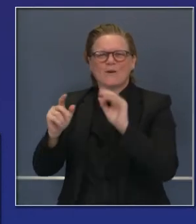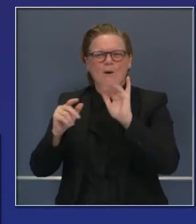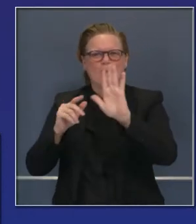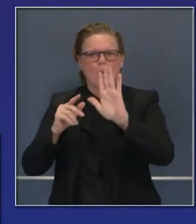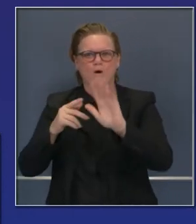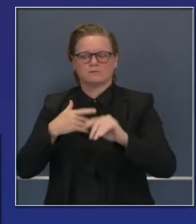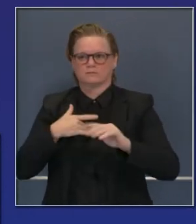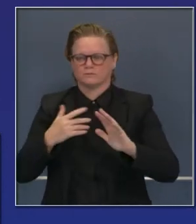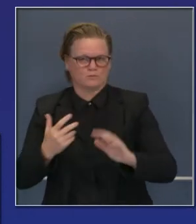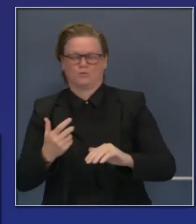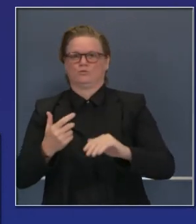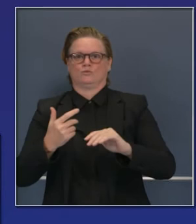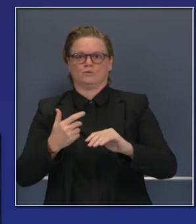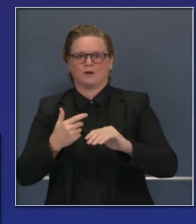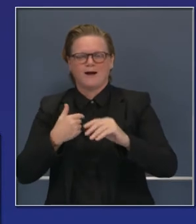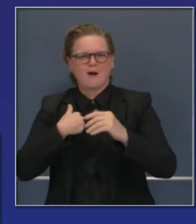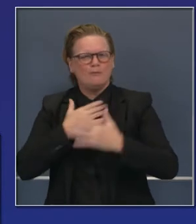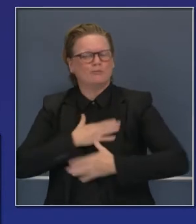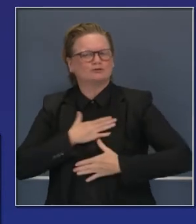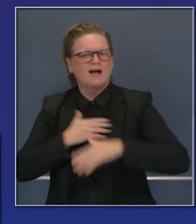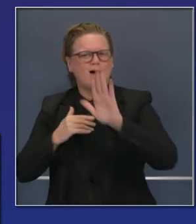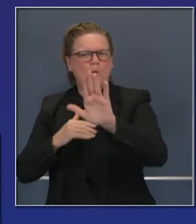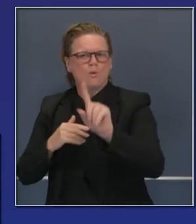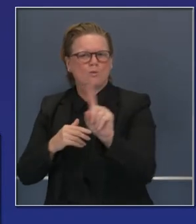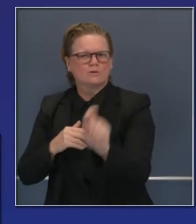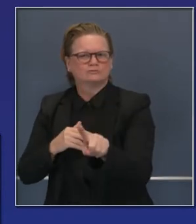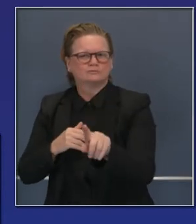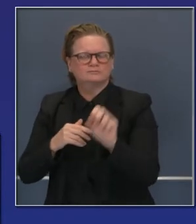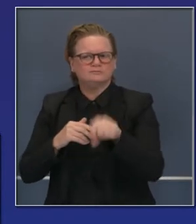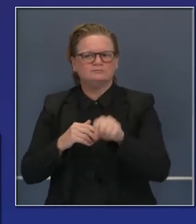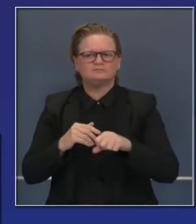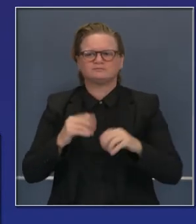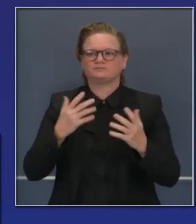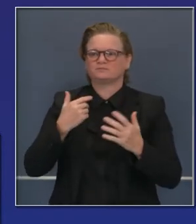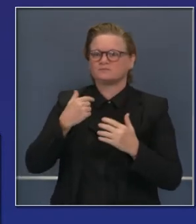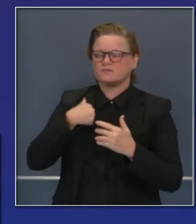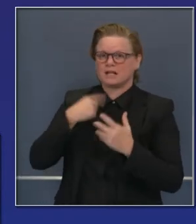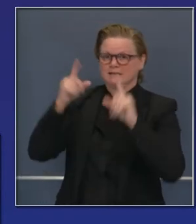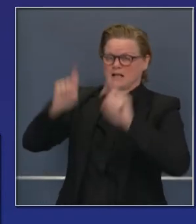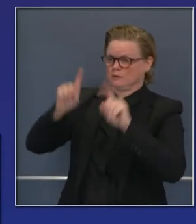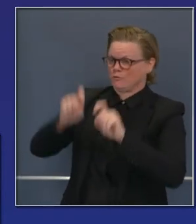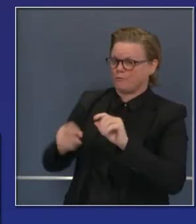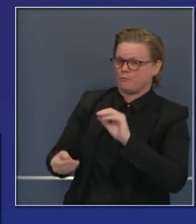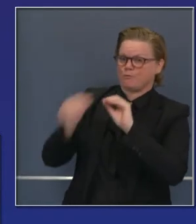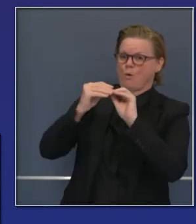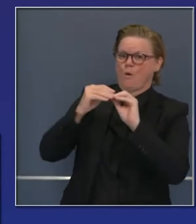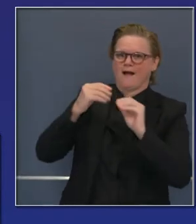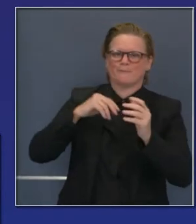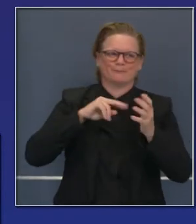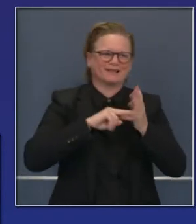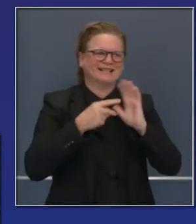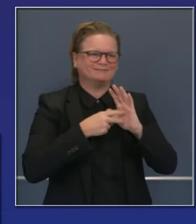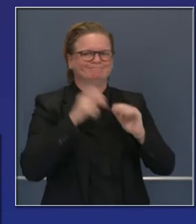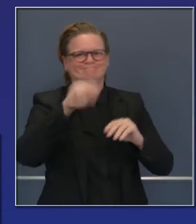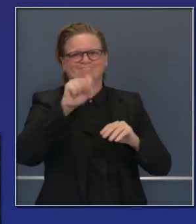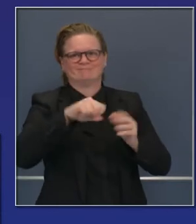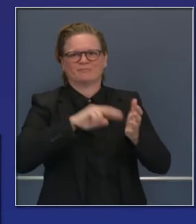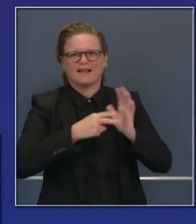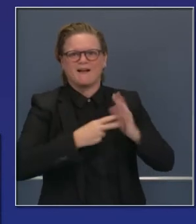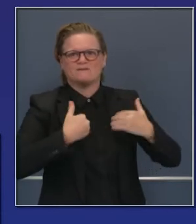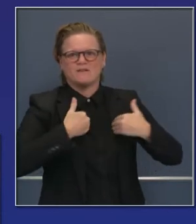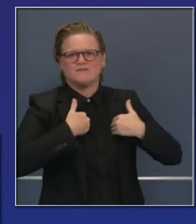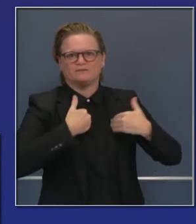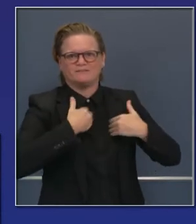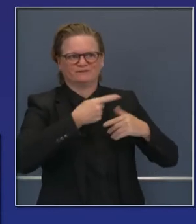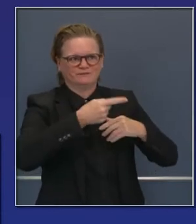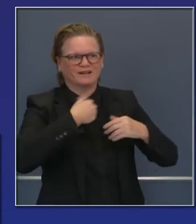Y tiene razón, aprecio su pregunta. Estamos viendo un aumento en las últimas semanas, no solo en el número de casos, sino también